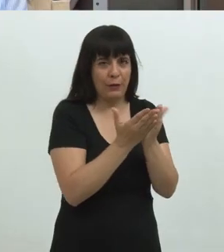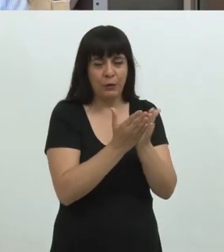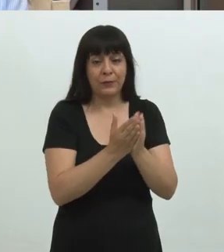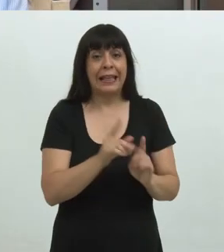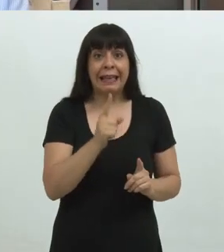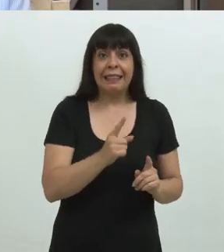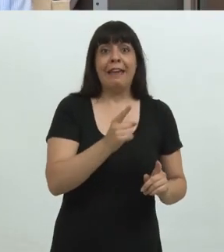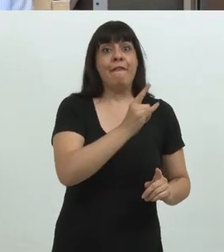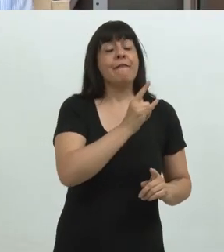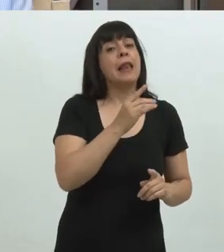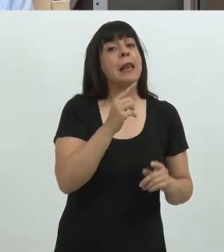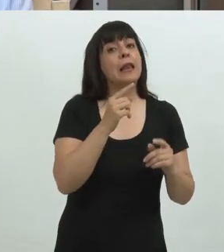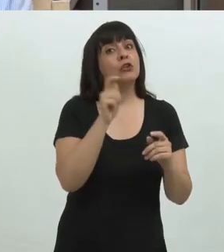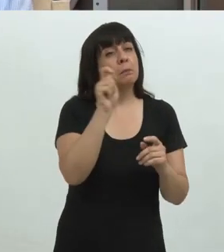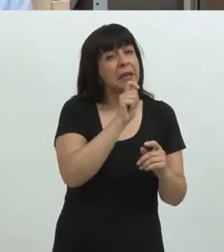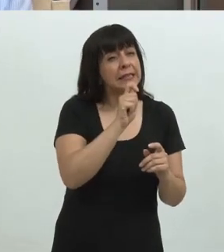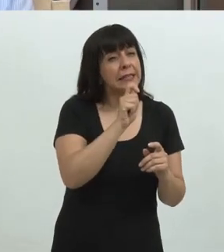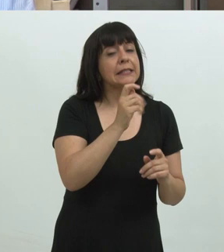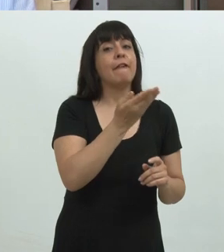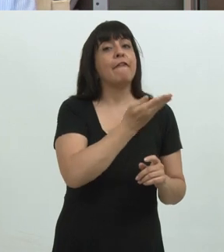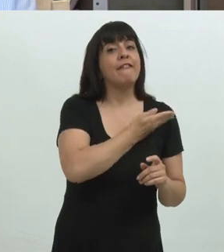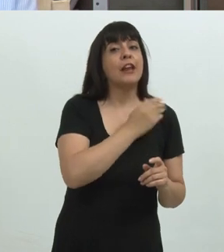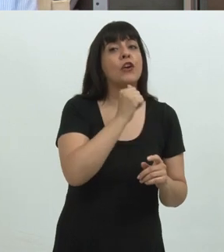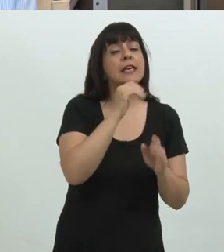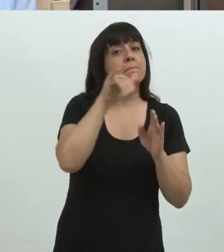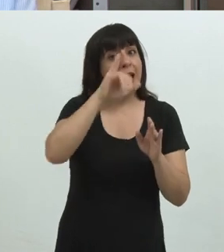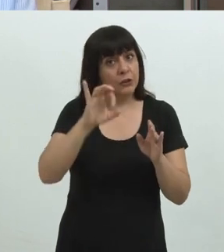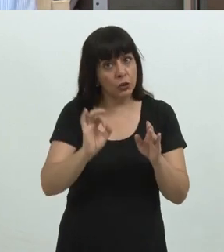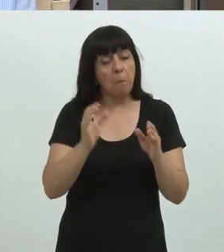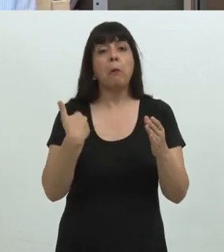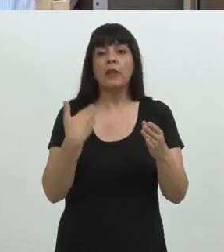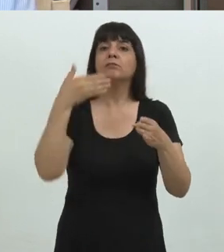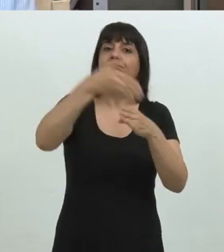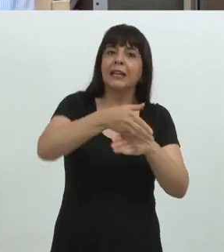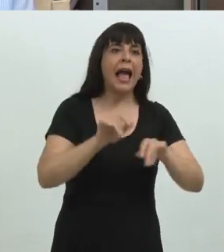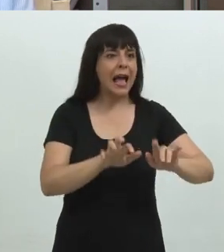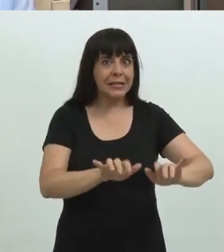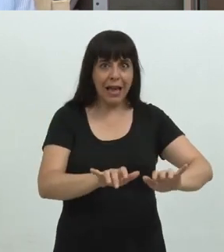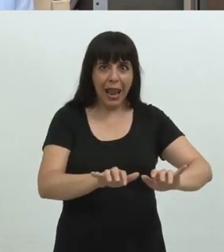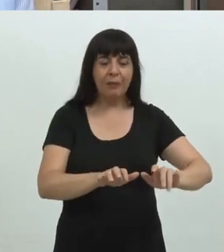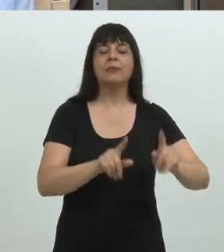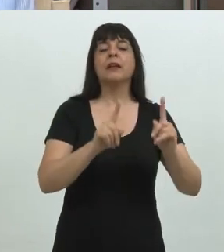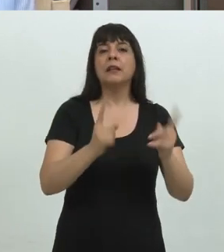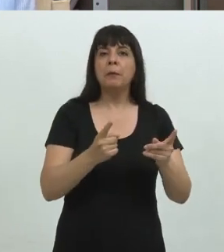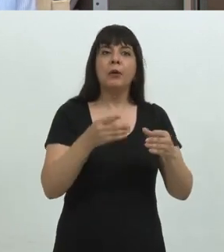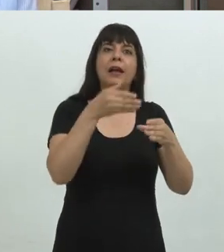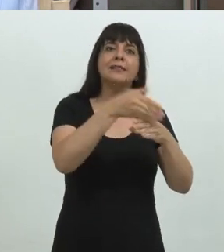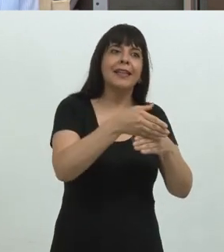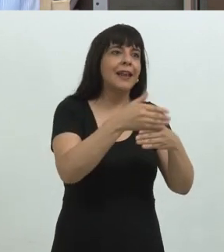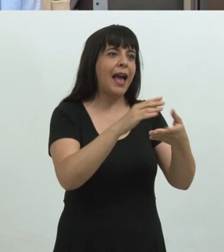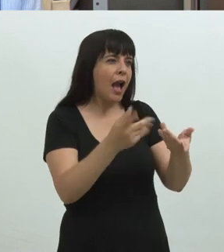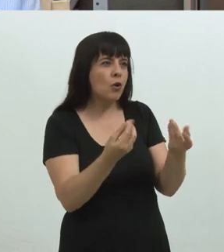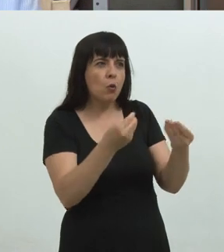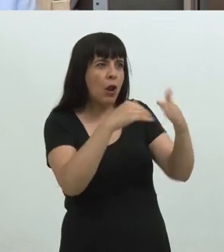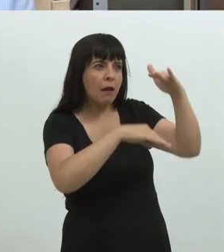partir del mes de febrero y marzo, podés consultar el material en sala y acceder a las bases de datos especializadas